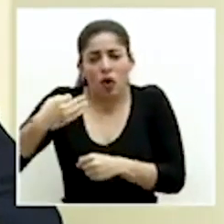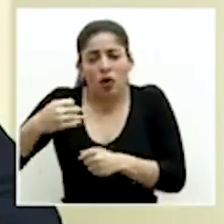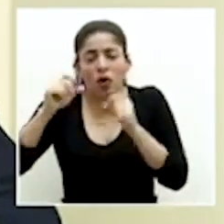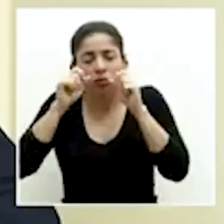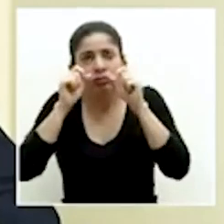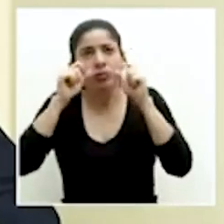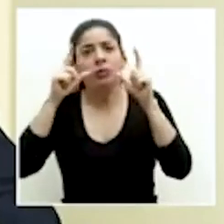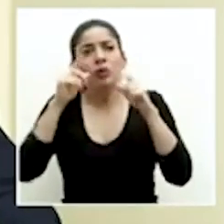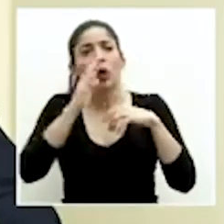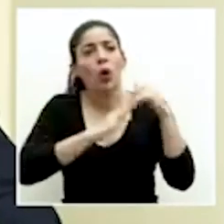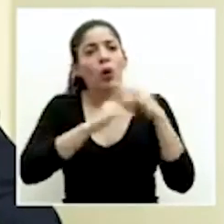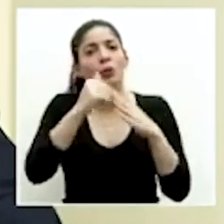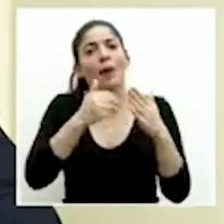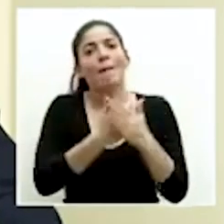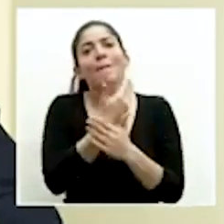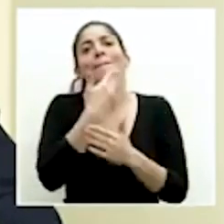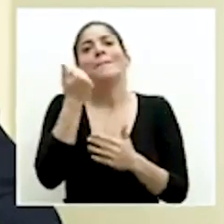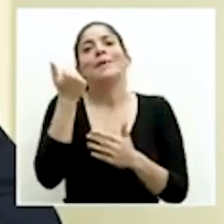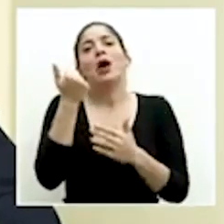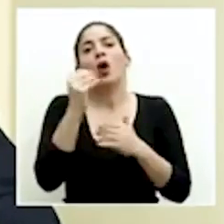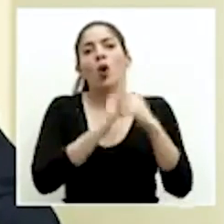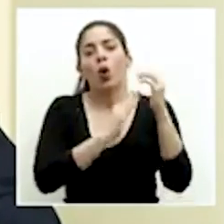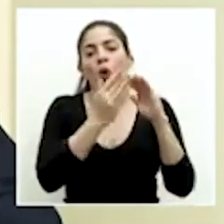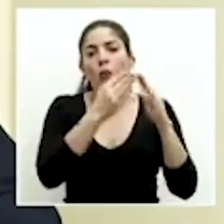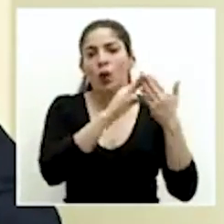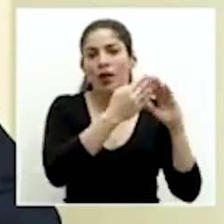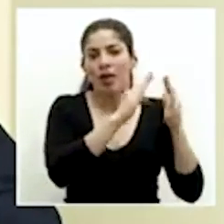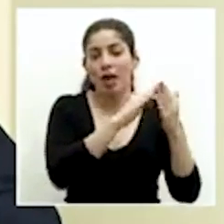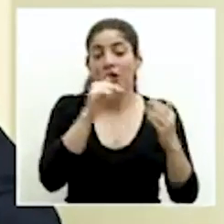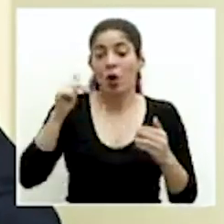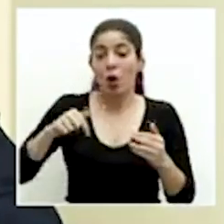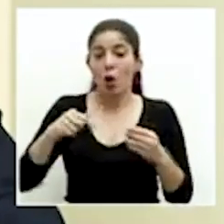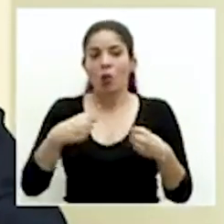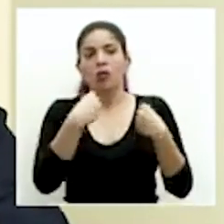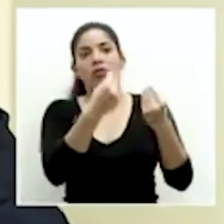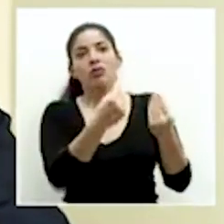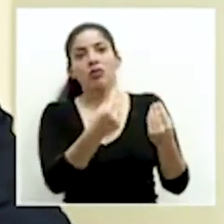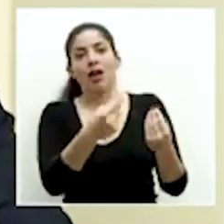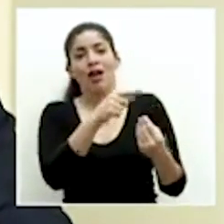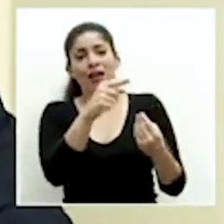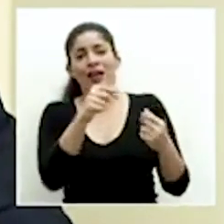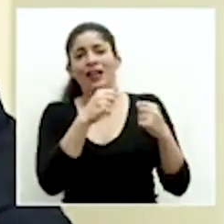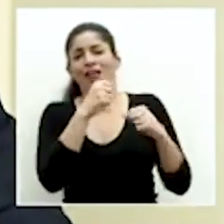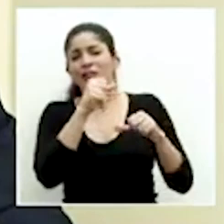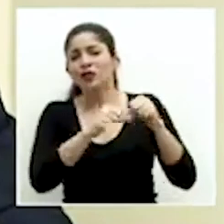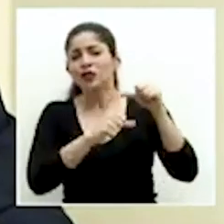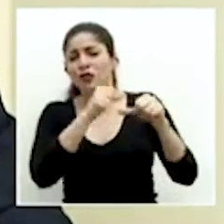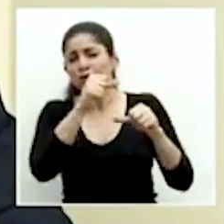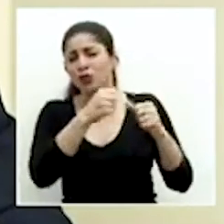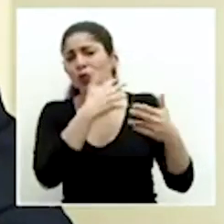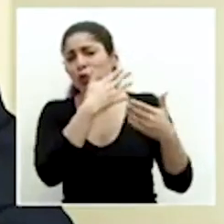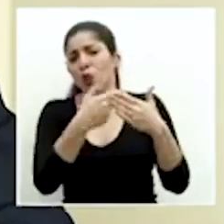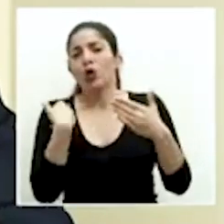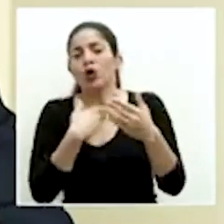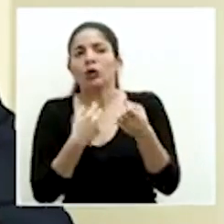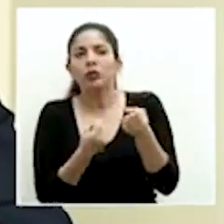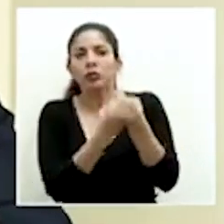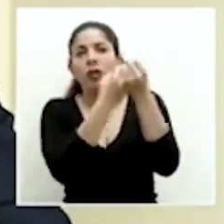los días construyendo una mejor comunidad. Hoy lo que hacemos es fortalecer un esfuerzo que ya muchas organizaciones lo venían haciendo,